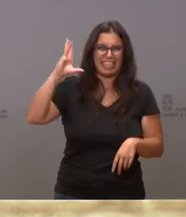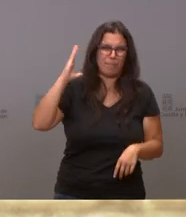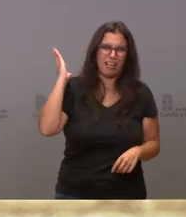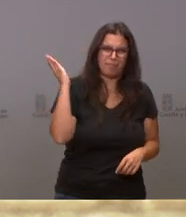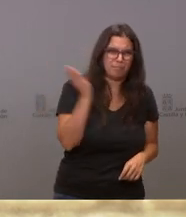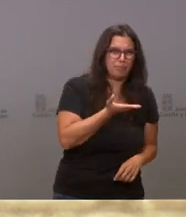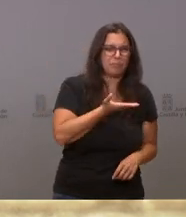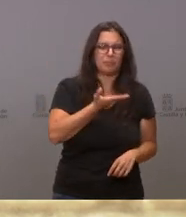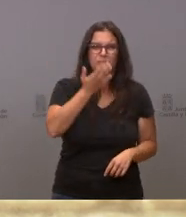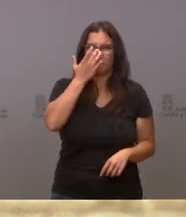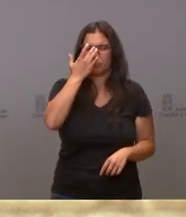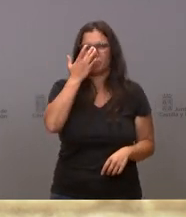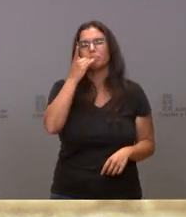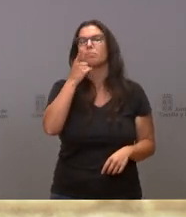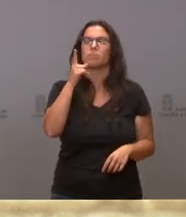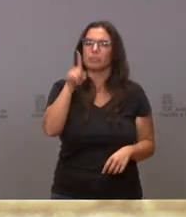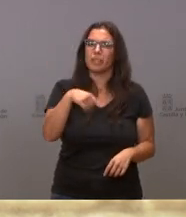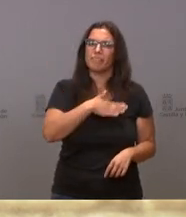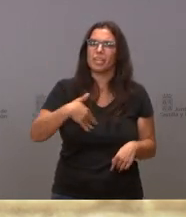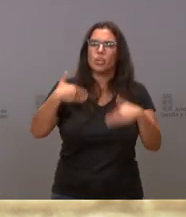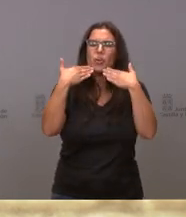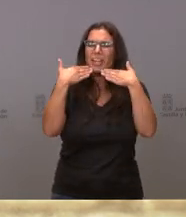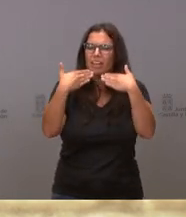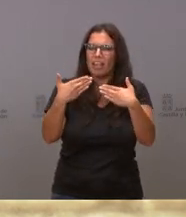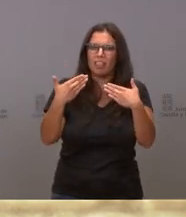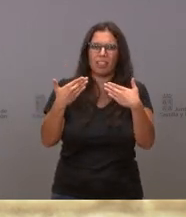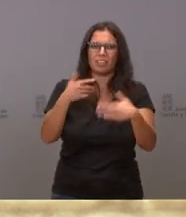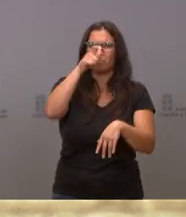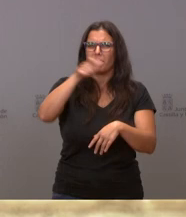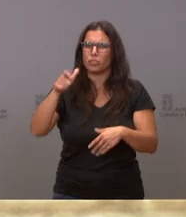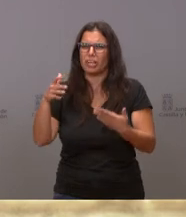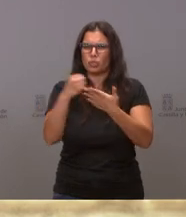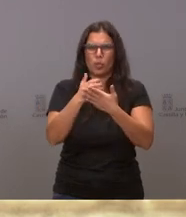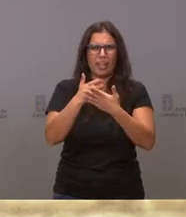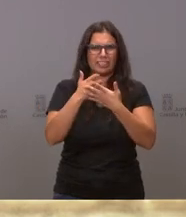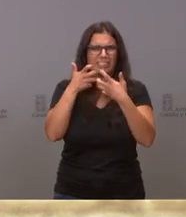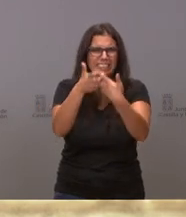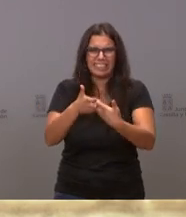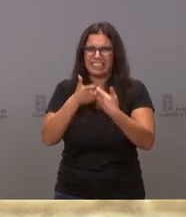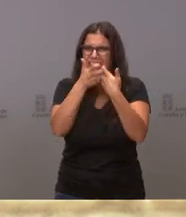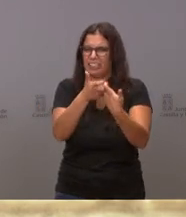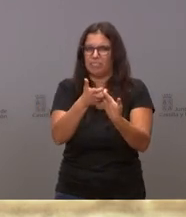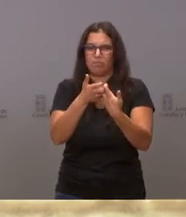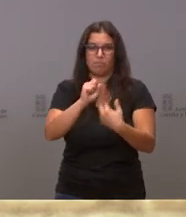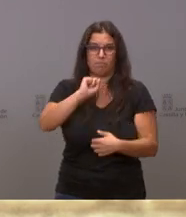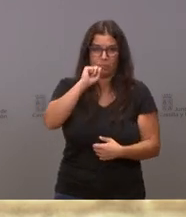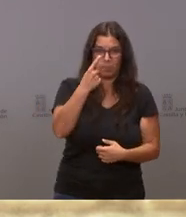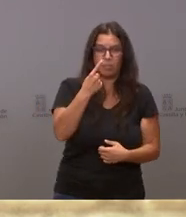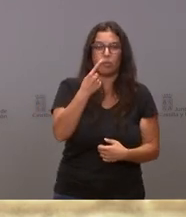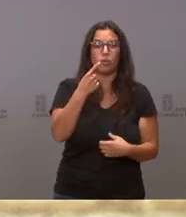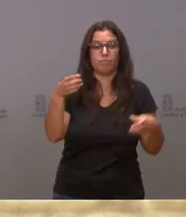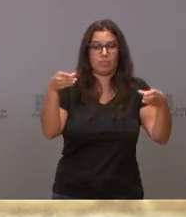trasladar mi agradecimiento a todos los que lucharon en aquel momento. En primer lugar, el